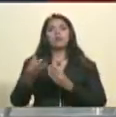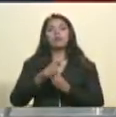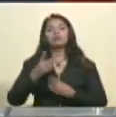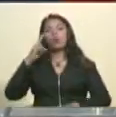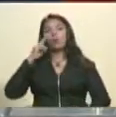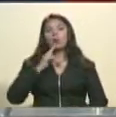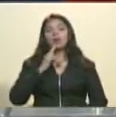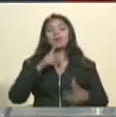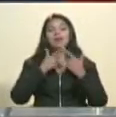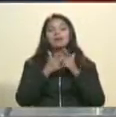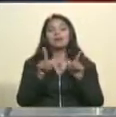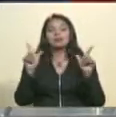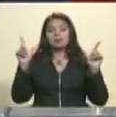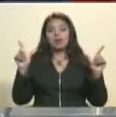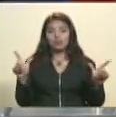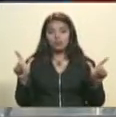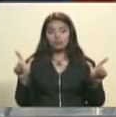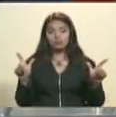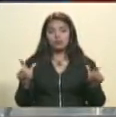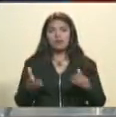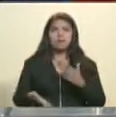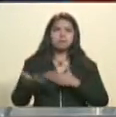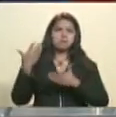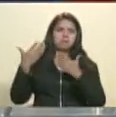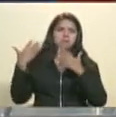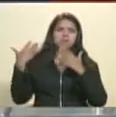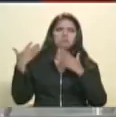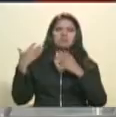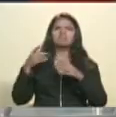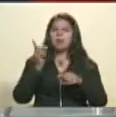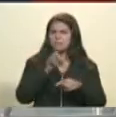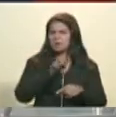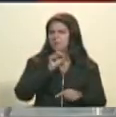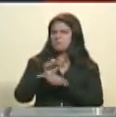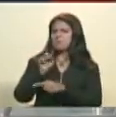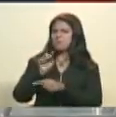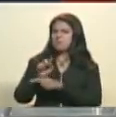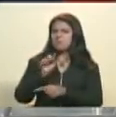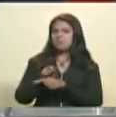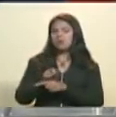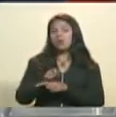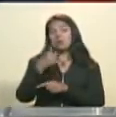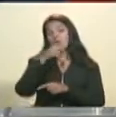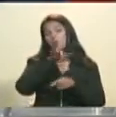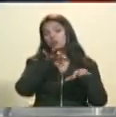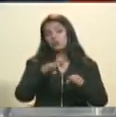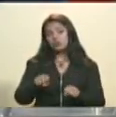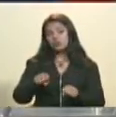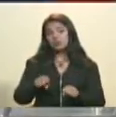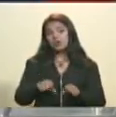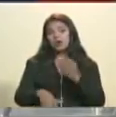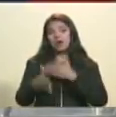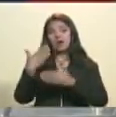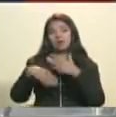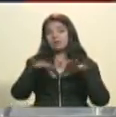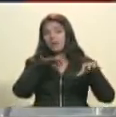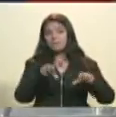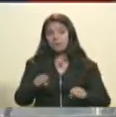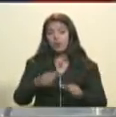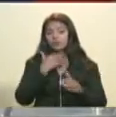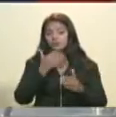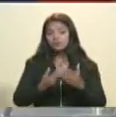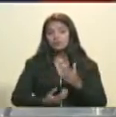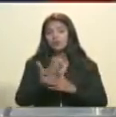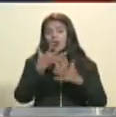Simón Bolívar que alguna vez fue injuriado por un agente del entonces naciente